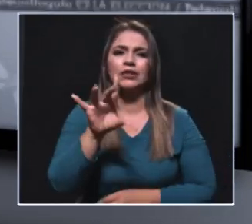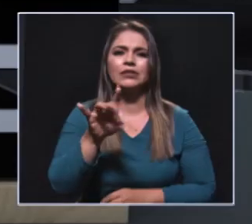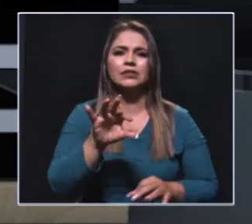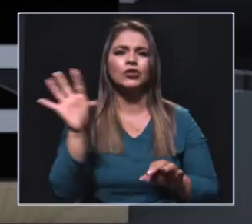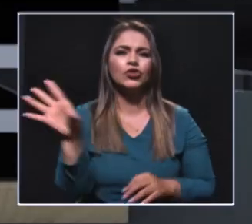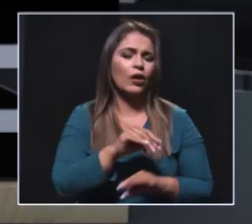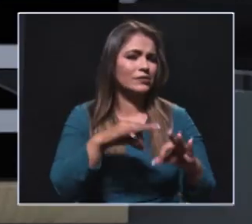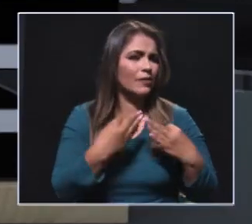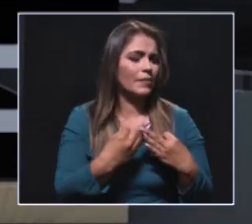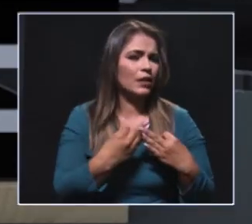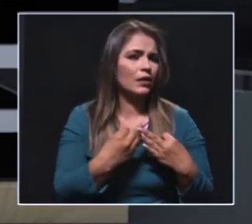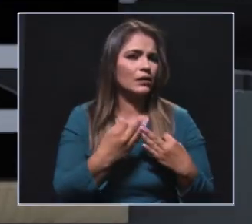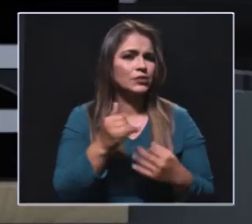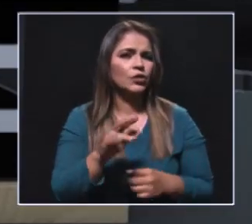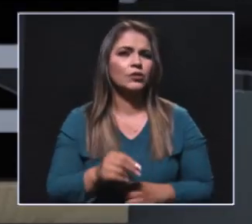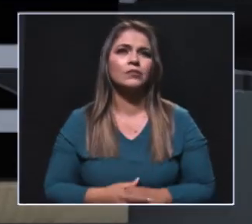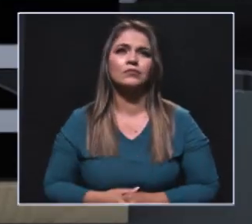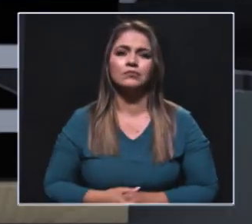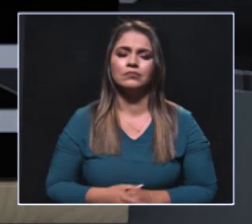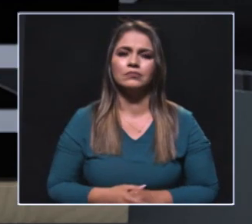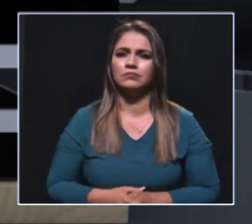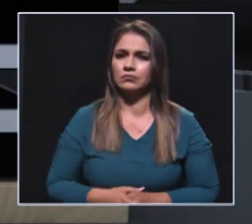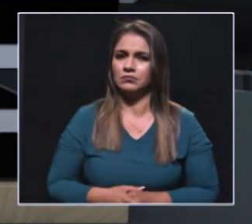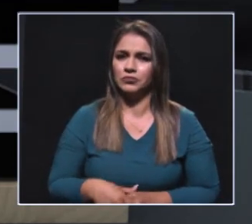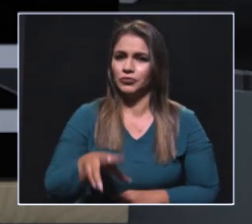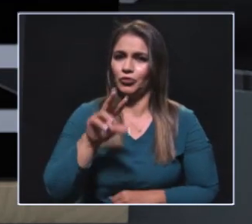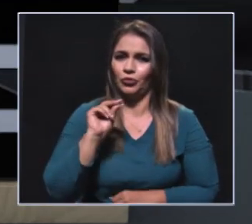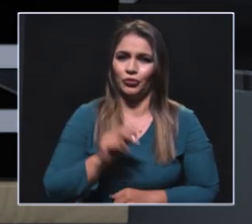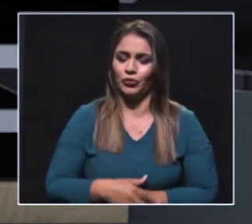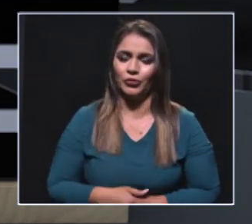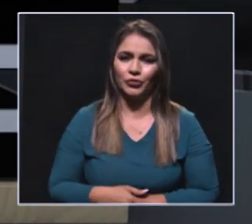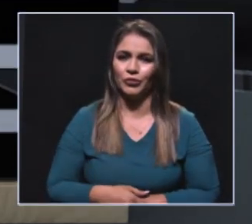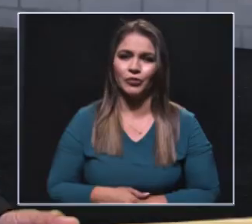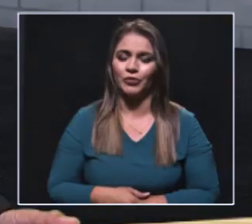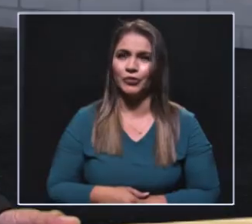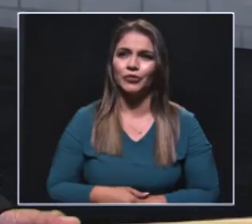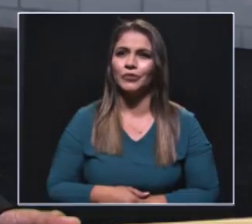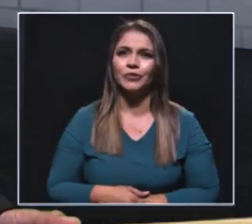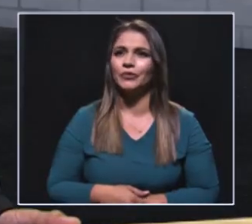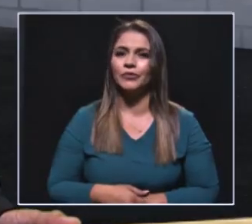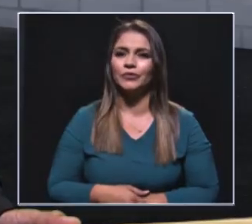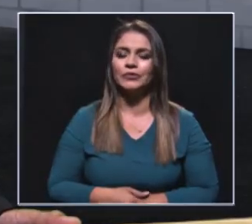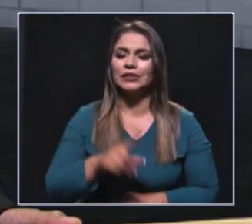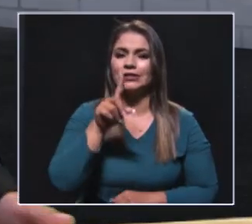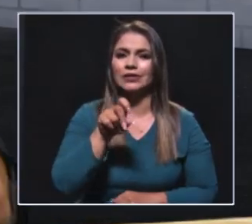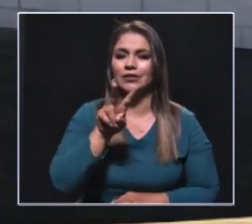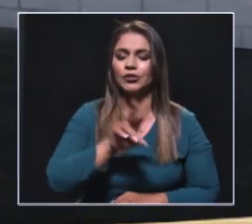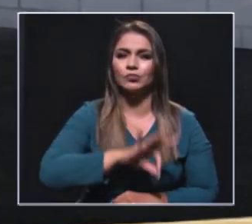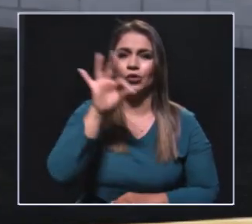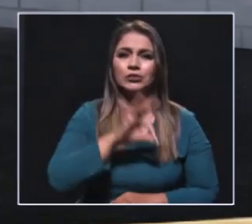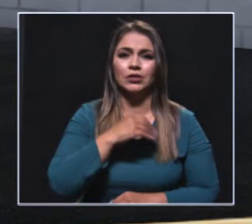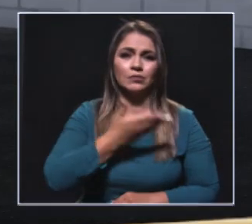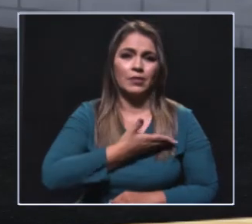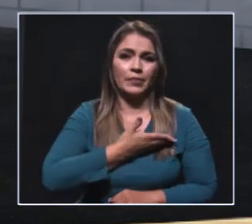¿cuántas tenían familia en 30 segundos? Como esa historia de cómo logran participar tranquilamente con sus familias al lado. No, el 62%